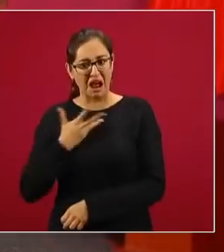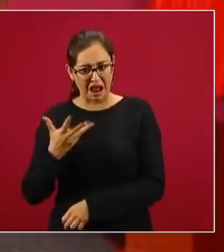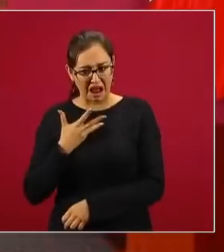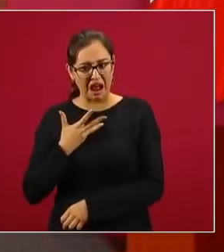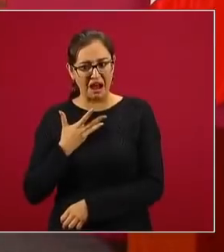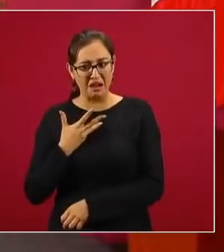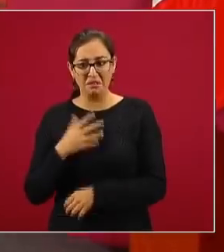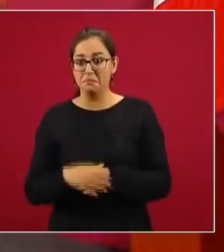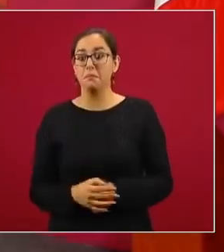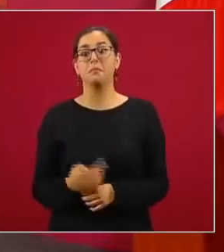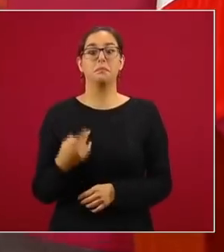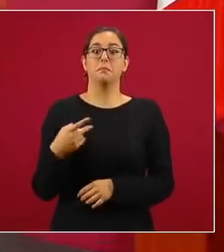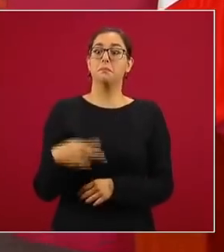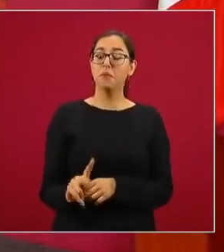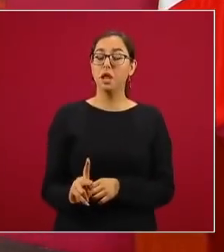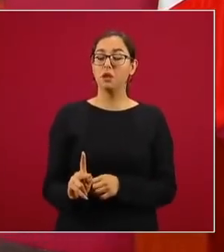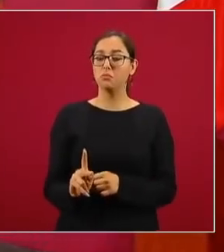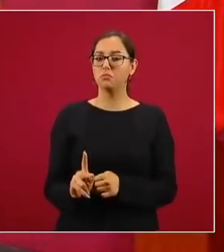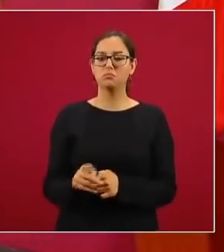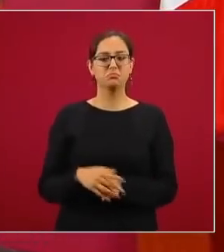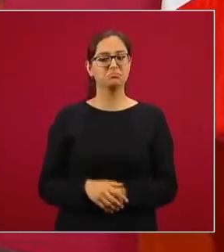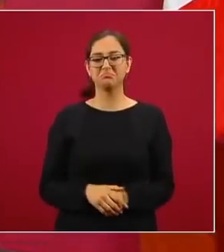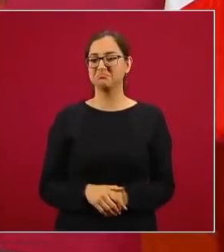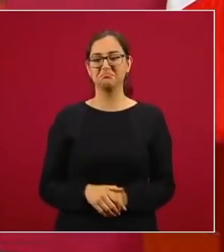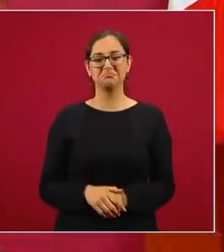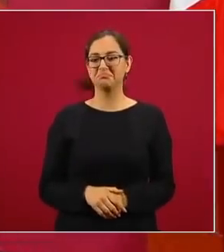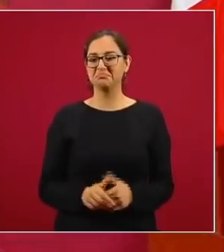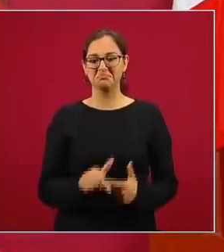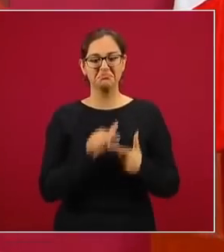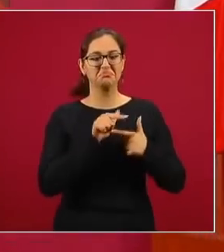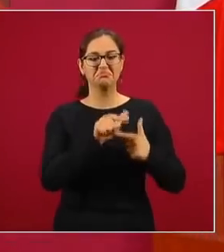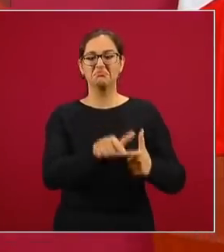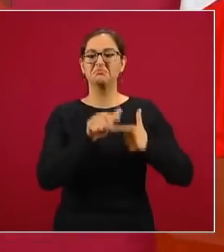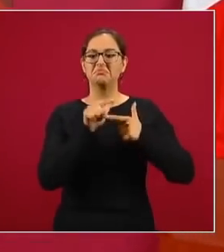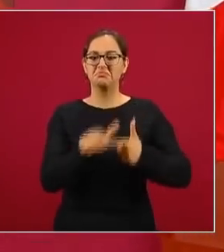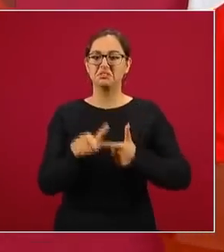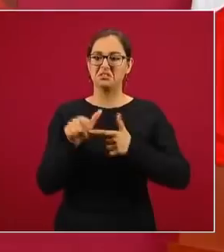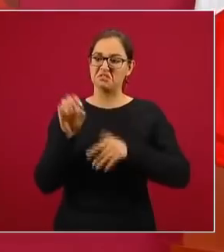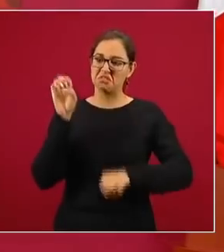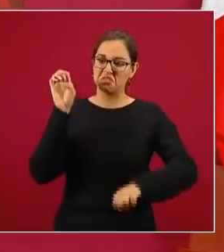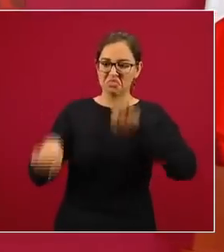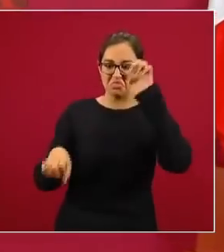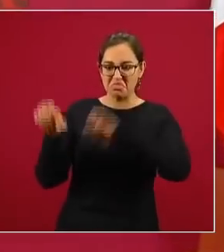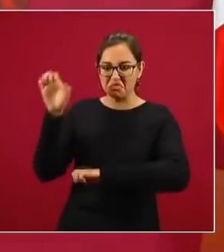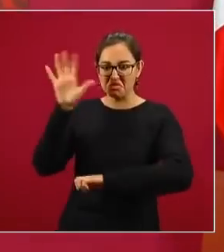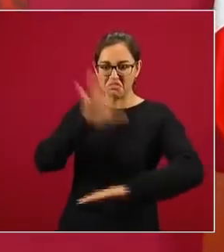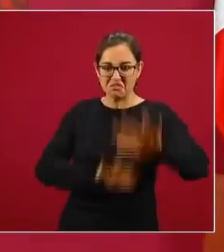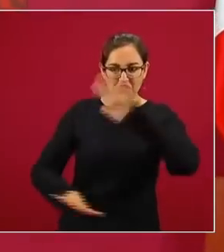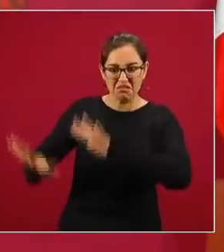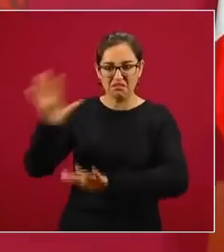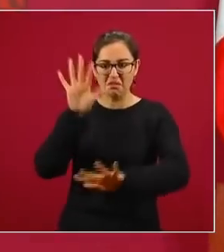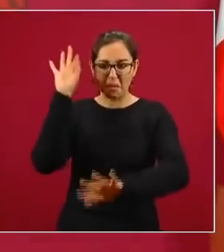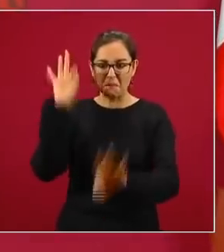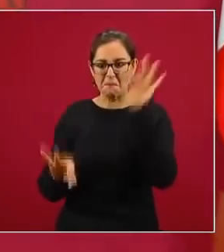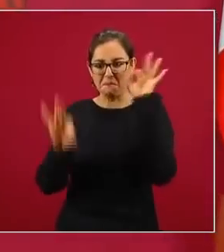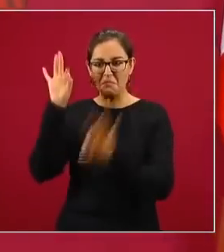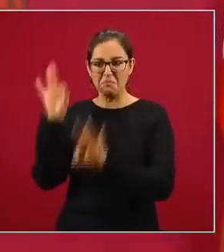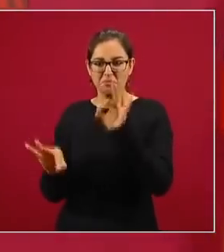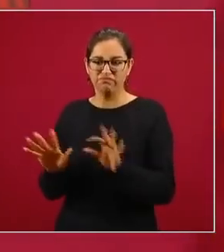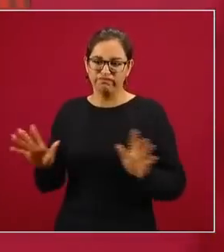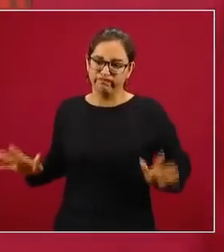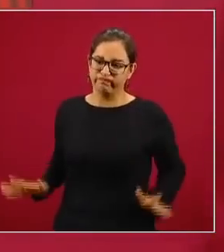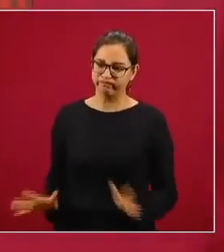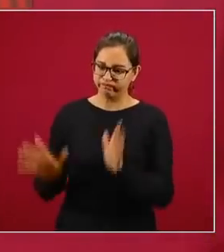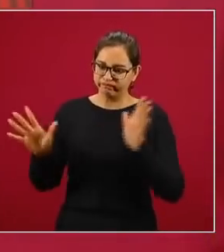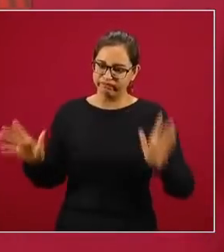y sin embargo engañan y manipulan y promueven